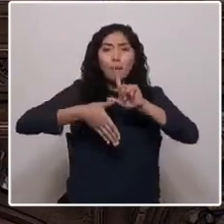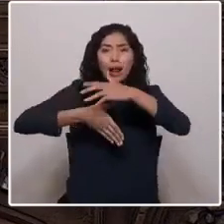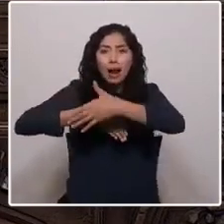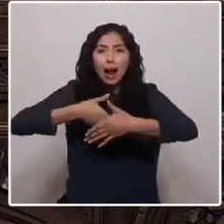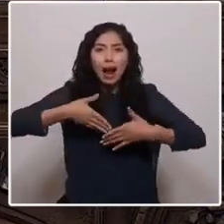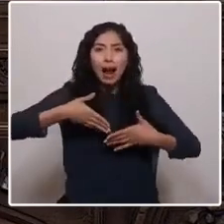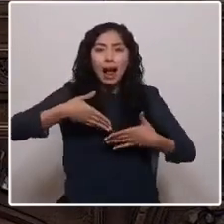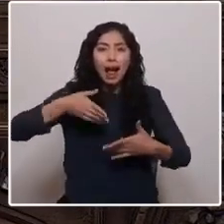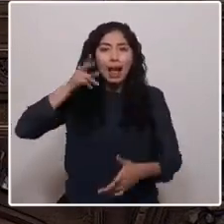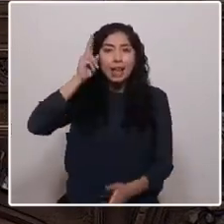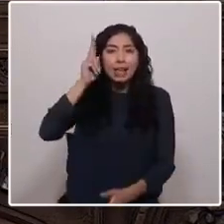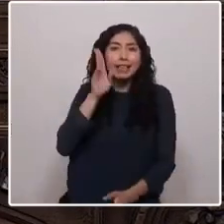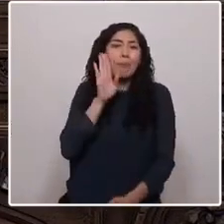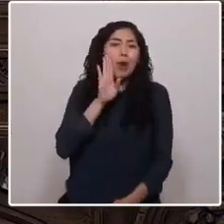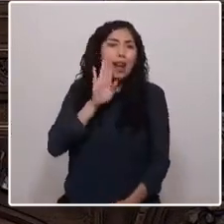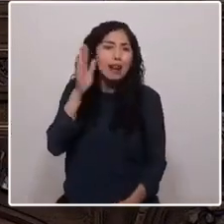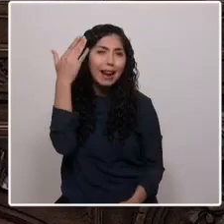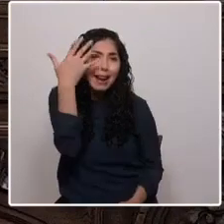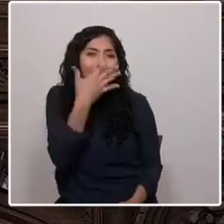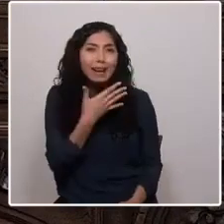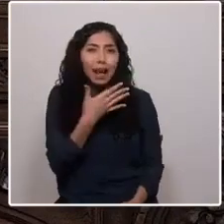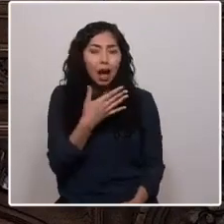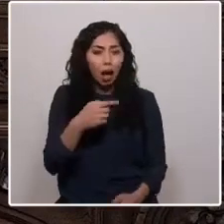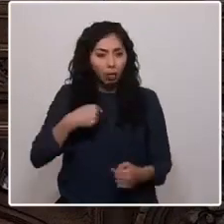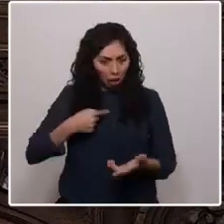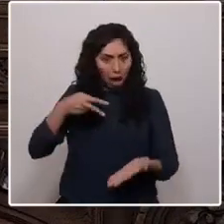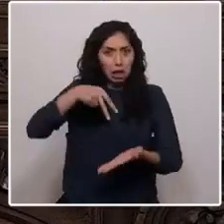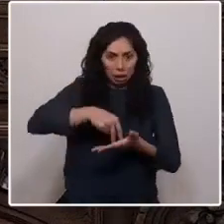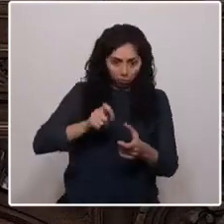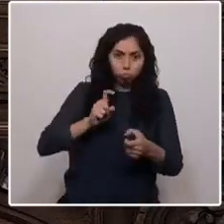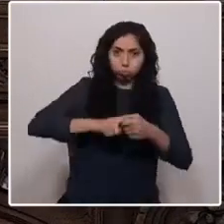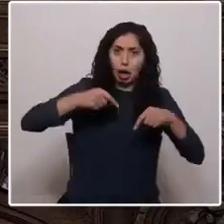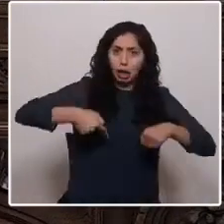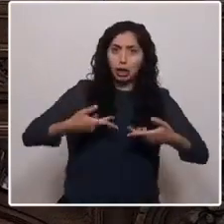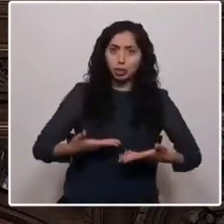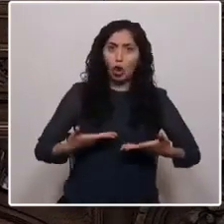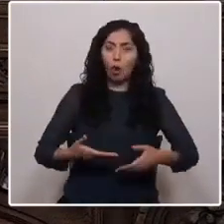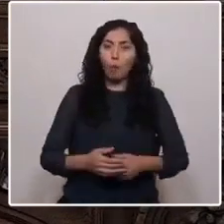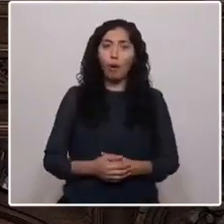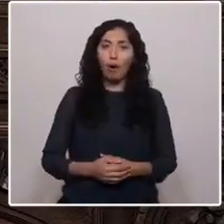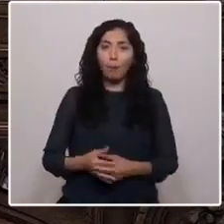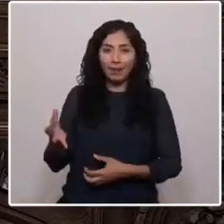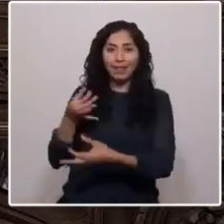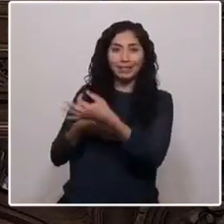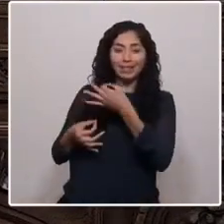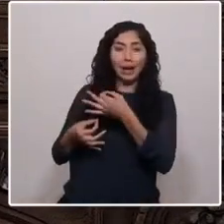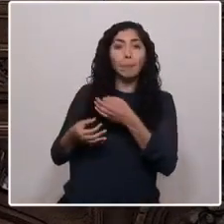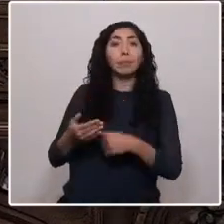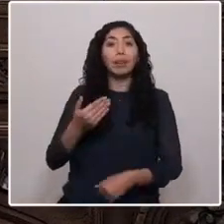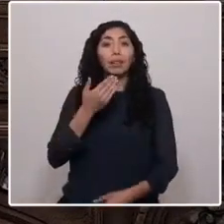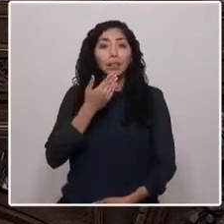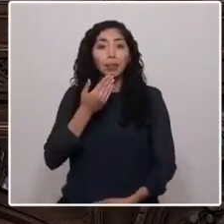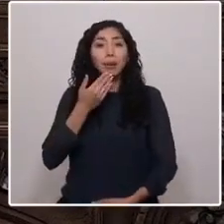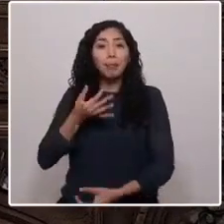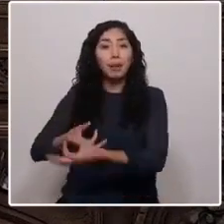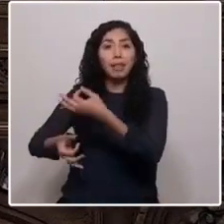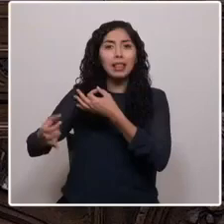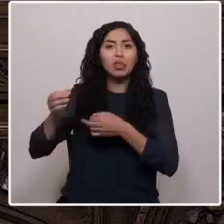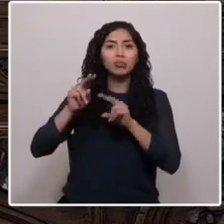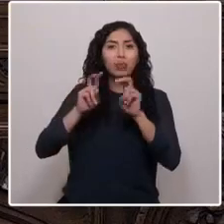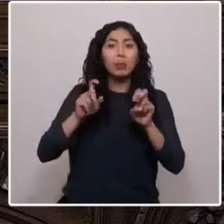morena, negra, de aquí somos, mijita. También me habló del tábano socrático